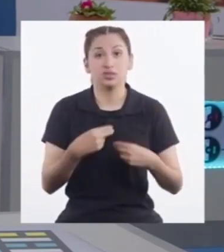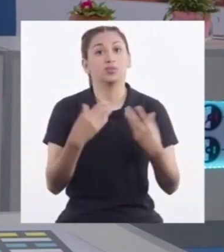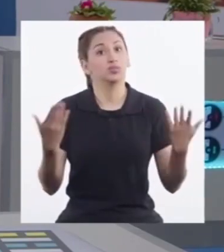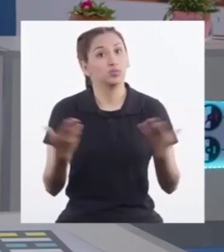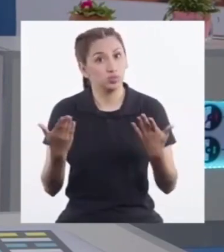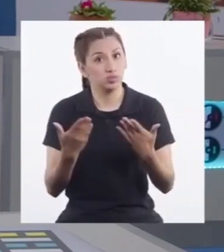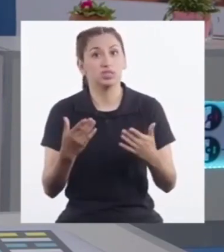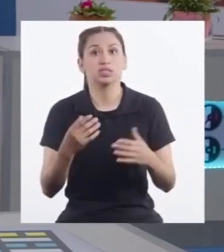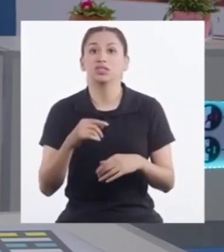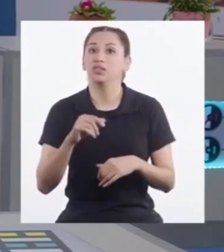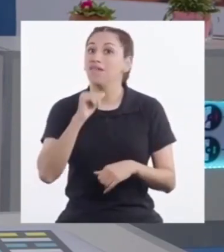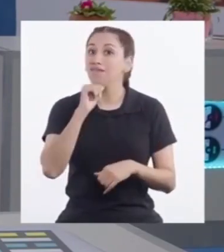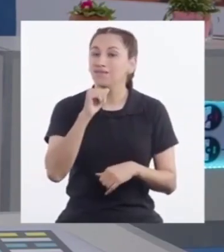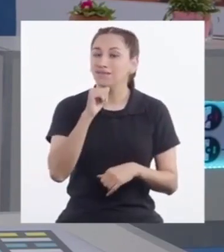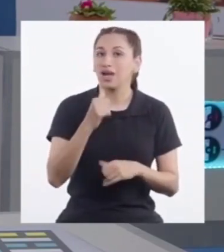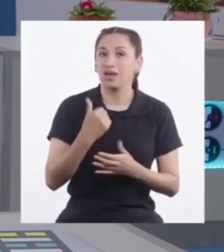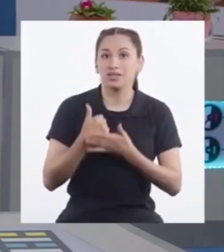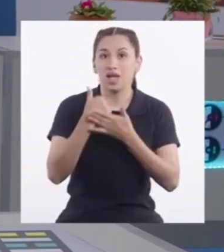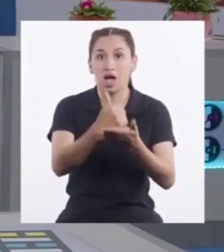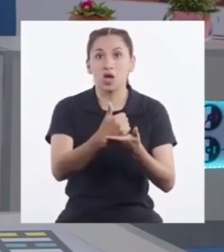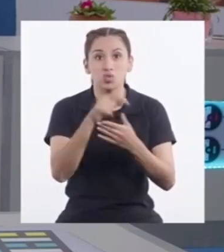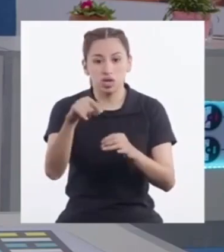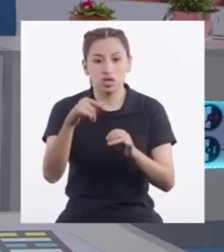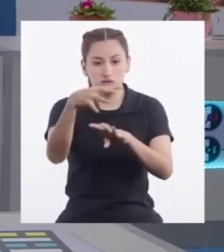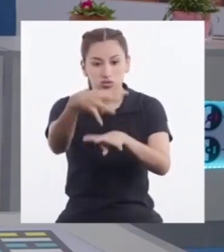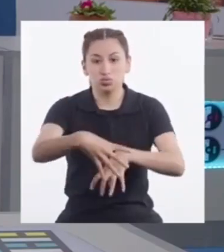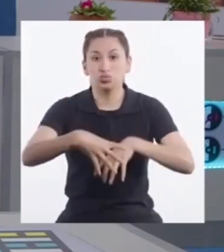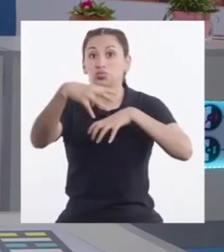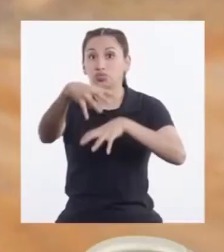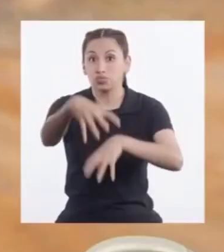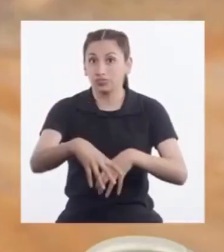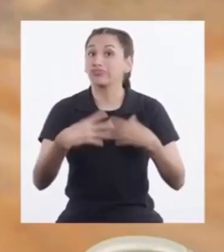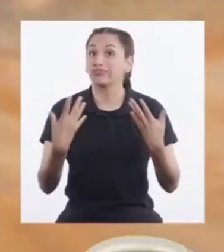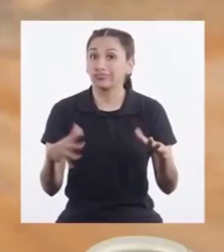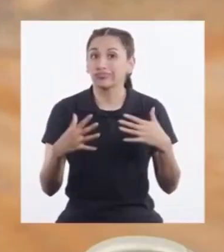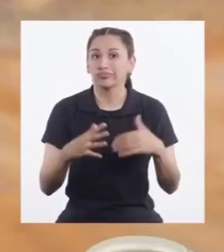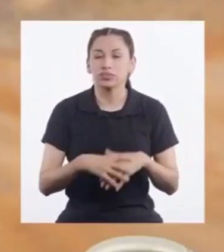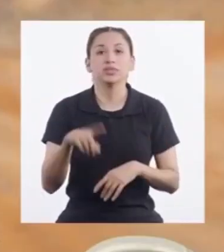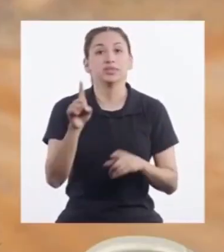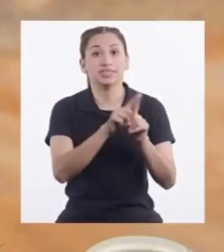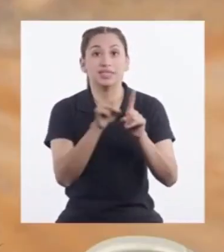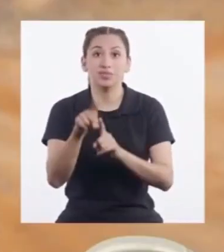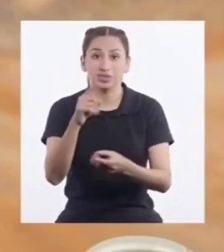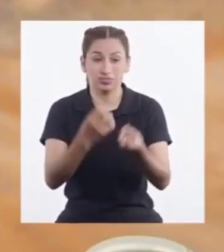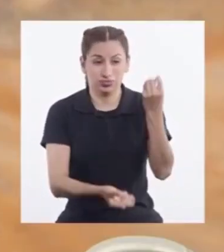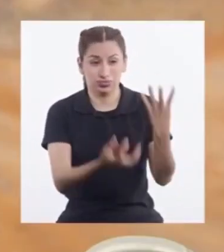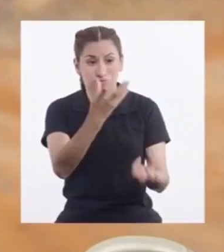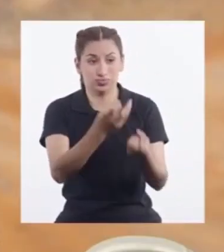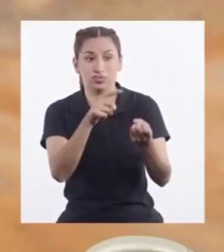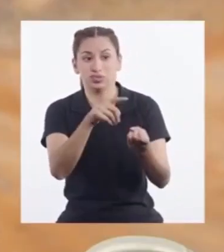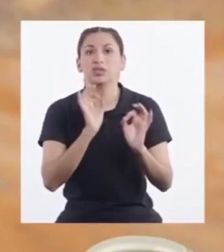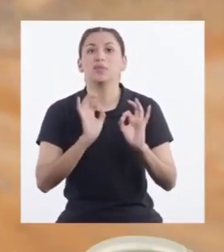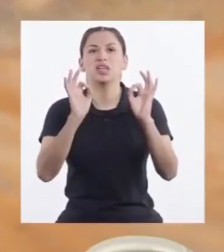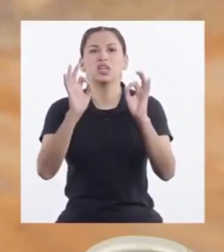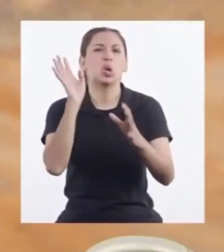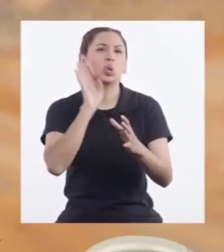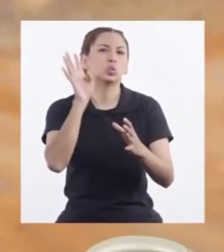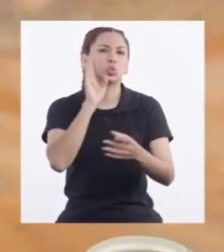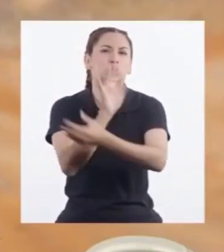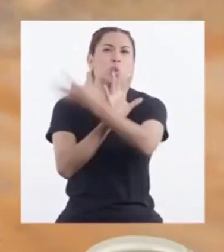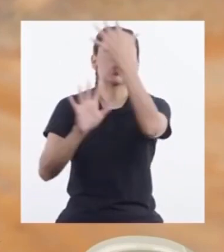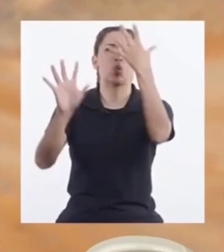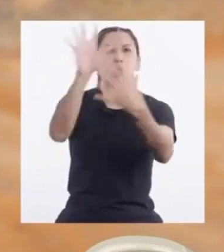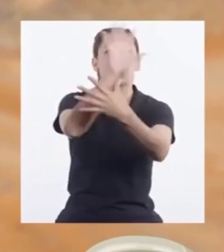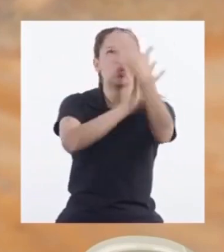ello Dejan de ser útiles Para el cultivo Además Los incendios Contaminan el aire